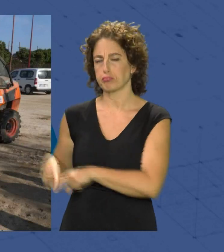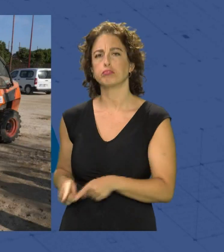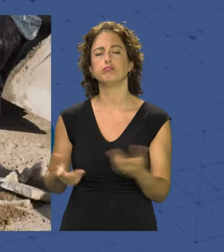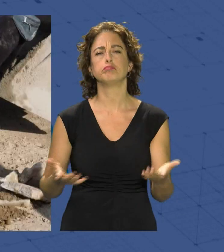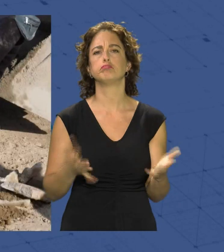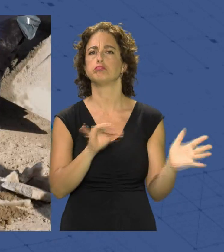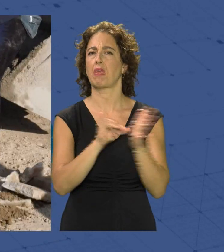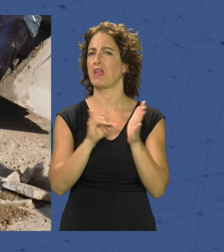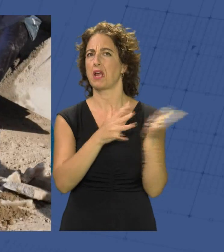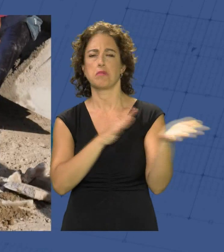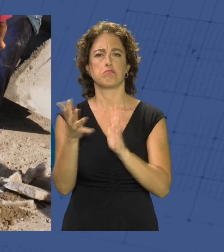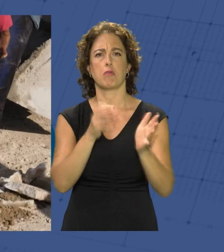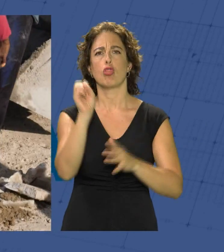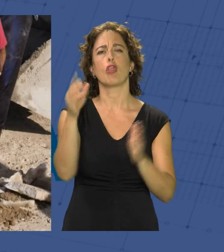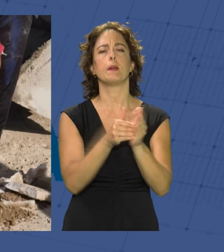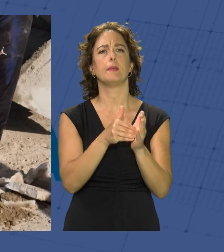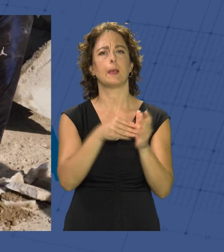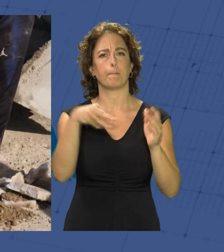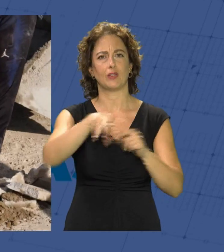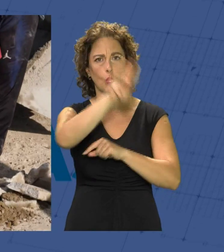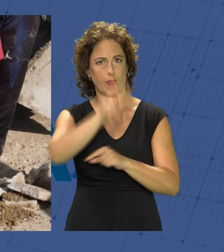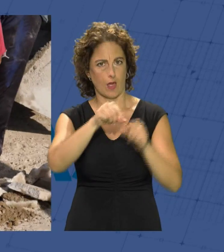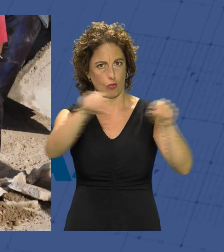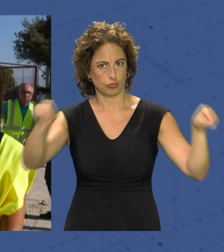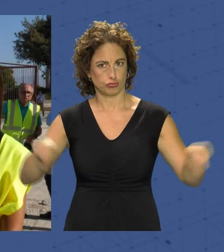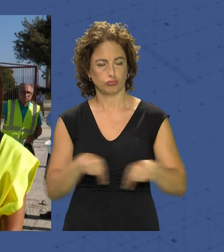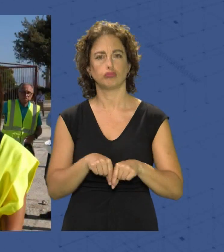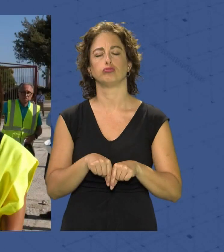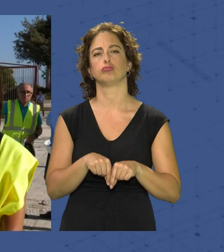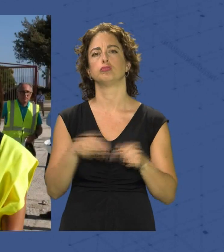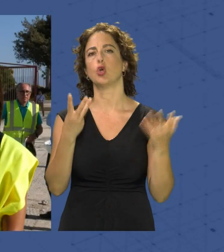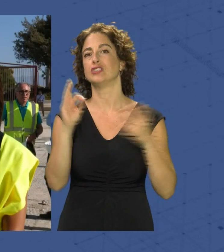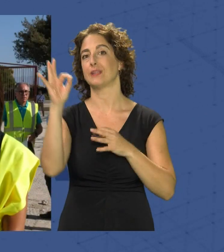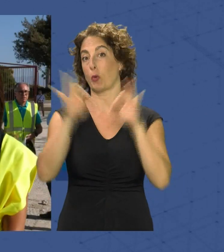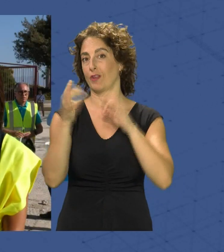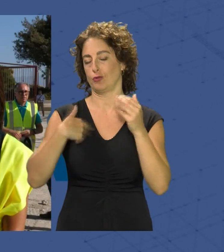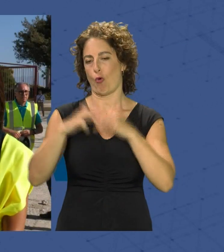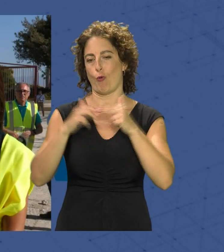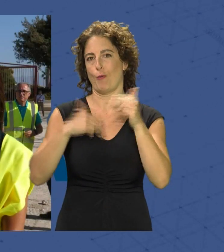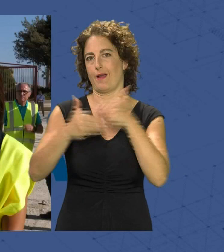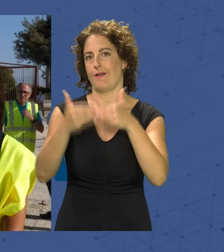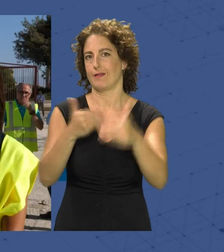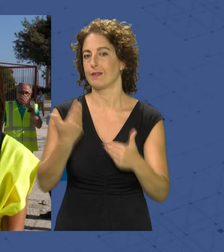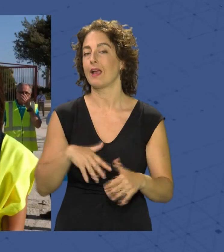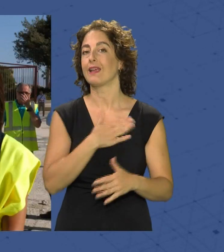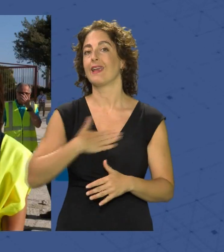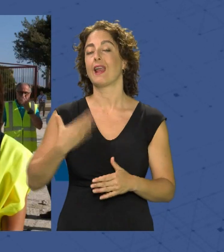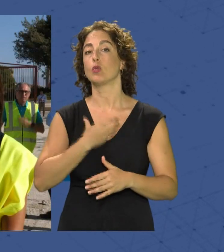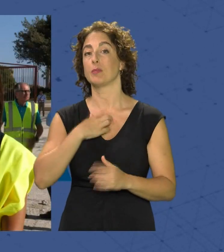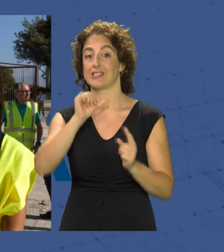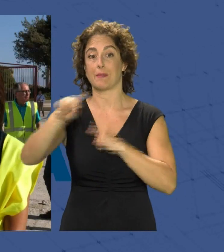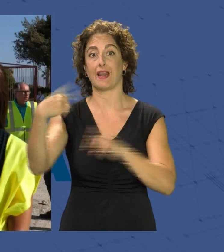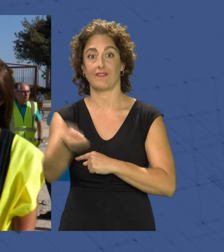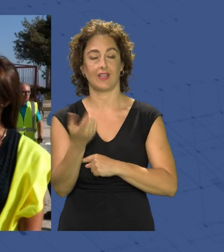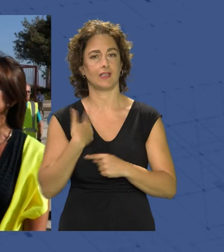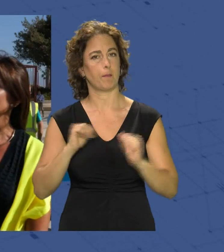de 12.000 metros cuadrados y está un 80% de ejecución Lo que quiere el ayuntamiento es que para la semana que viene